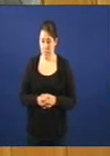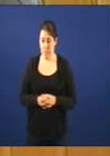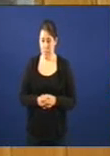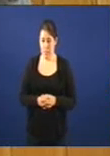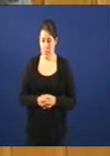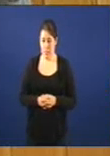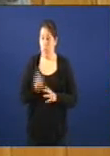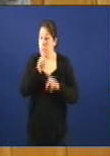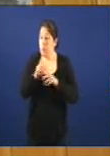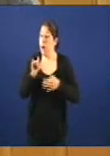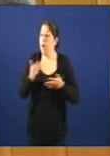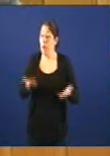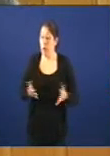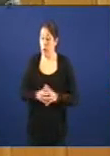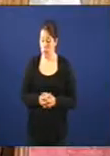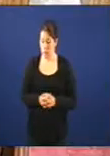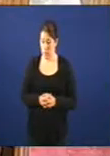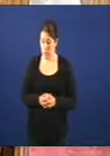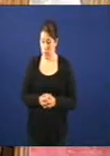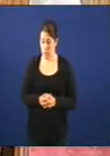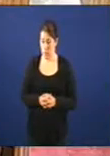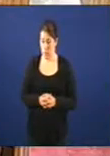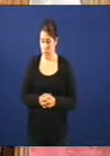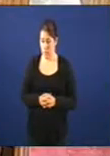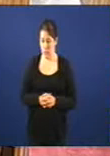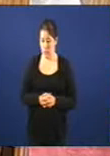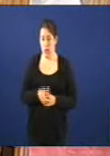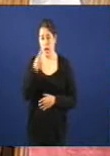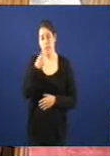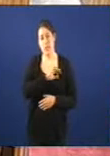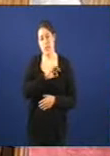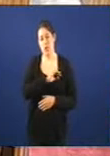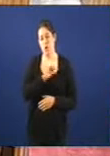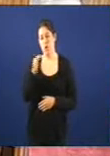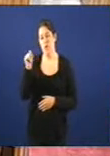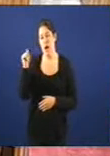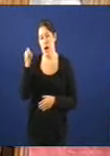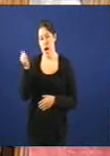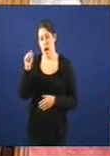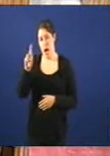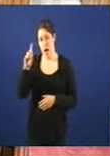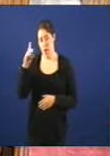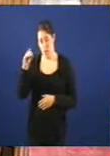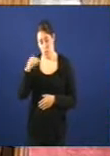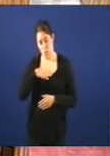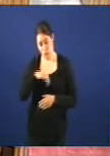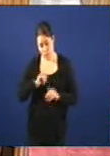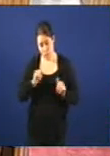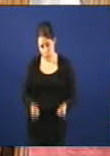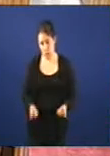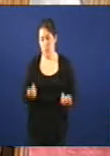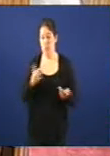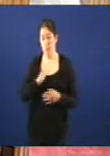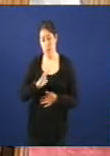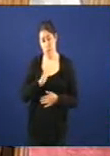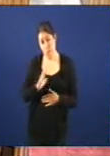E que problema é? Por favor, fagan o favor, señor Fajardo. Cando queira pode voste de comenzar. Non se avise, que fagan o favor e que